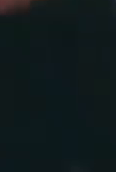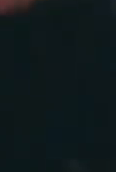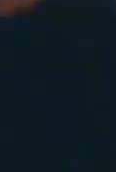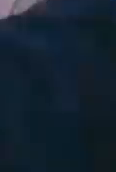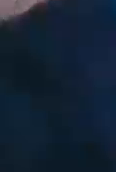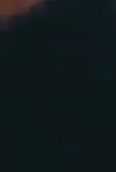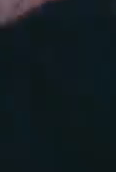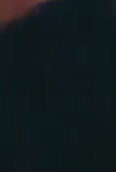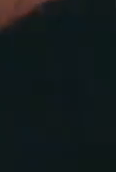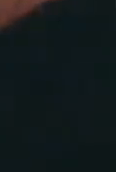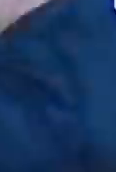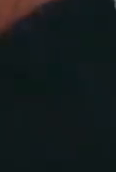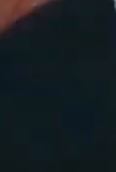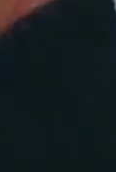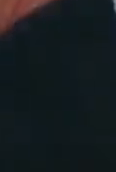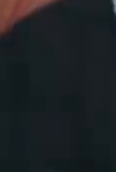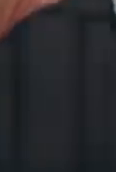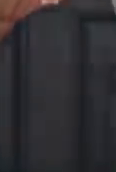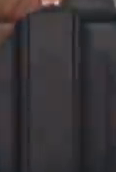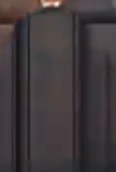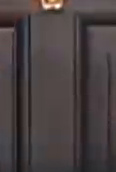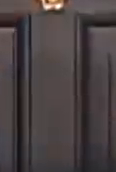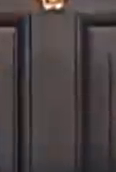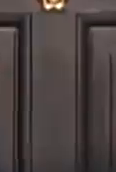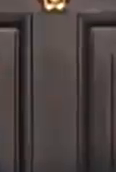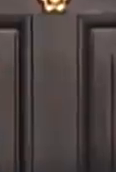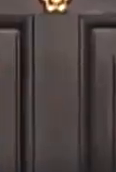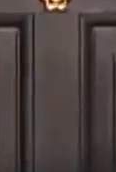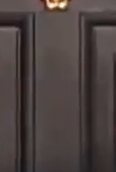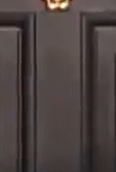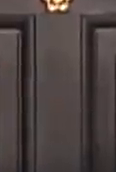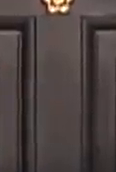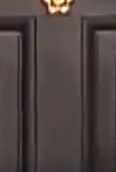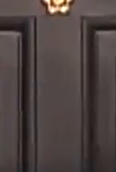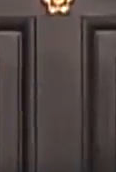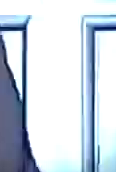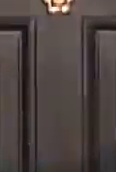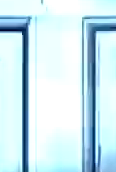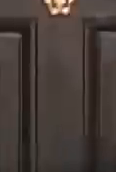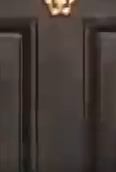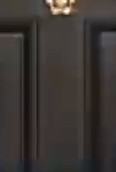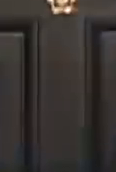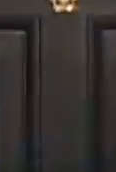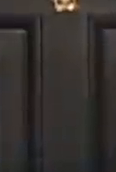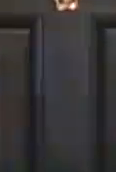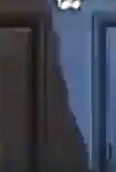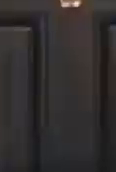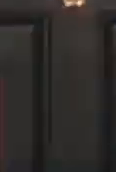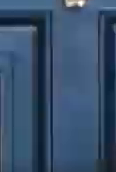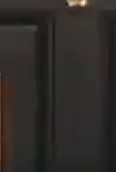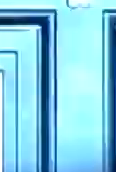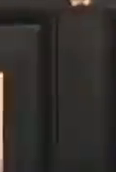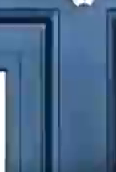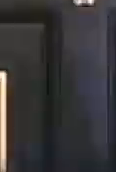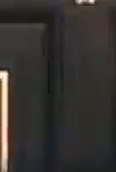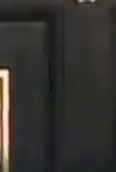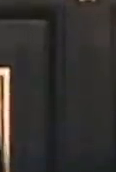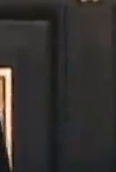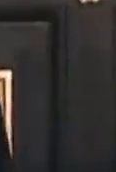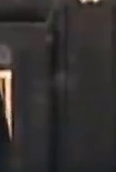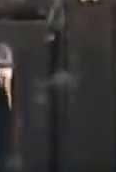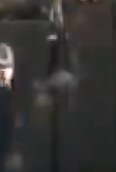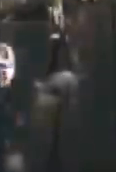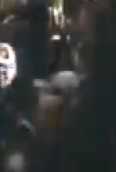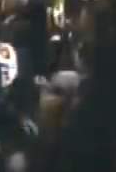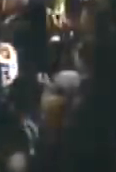a los nuevos tiempos lo juro yo llamo a los venezolanos a luchar todos para que tengamos patria y